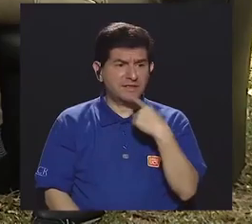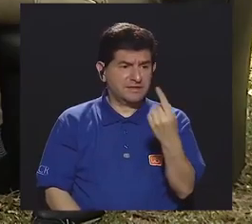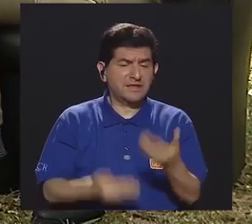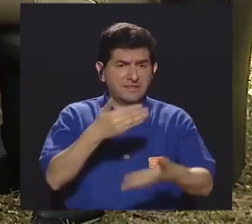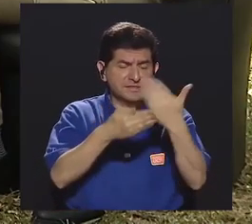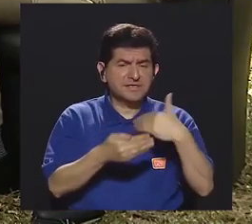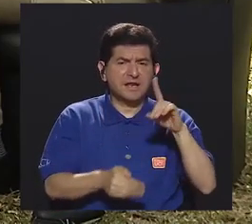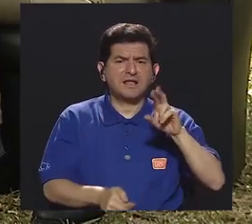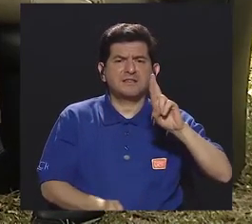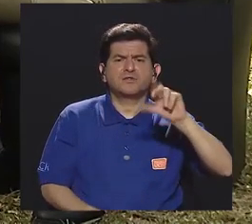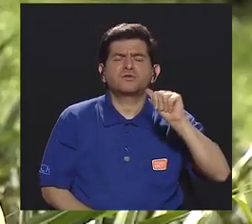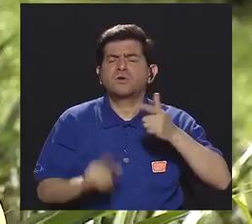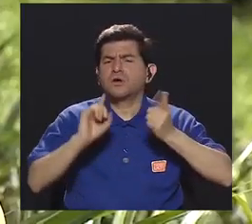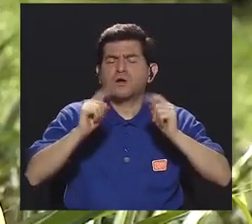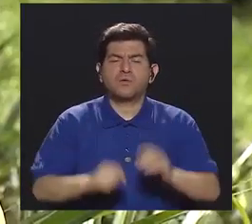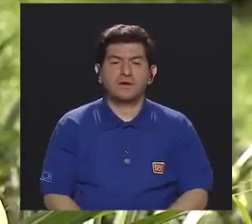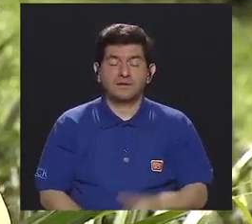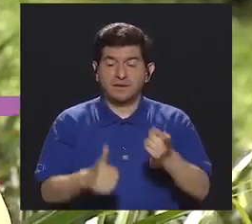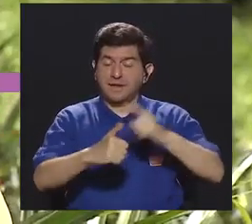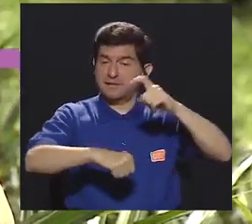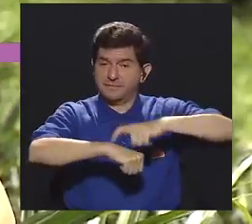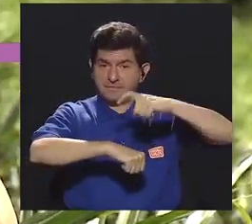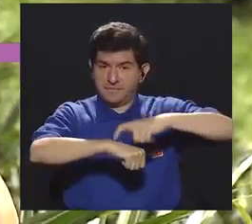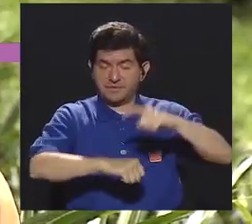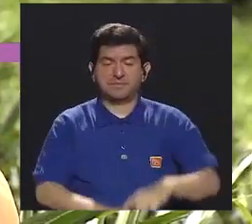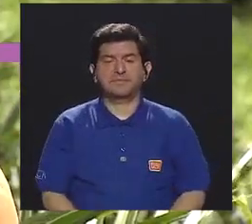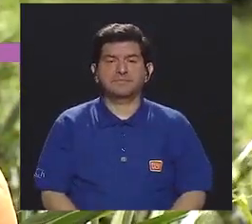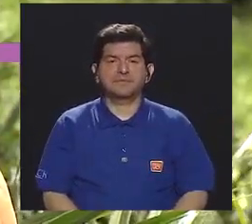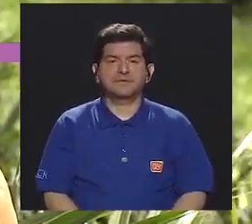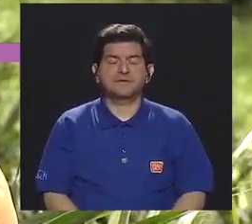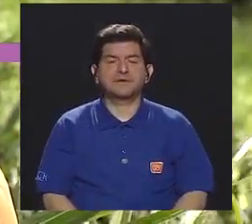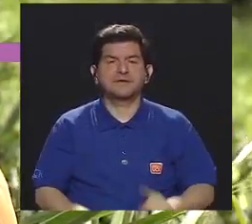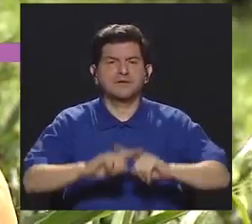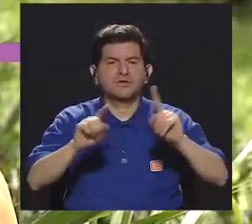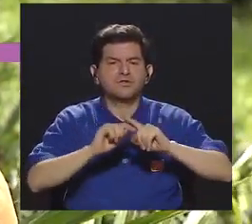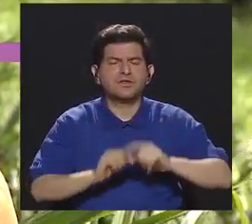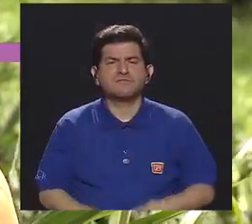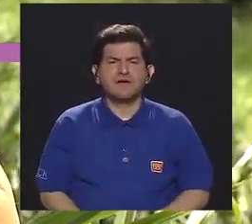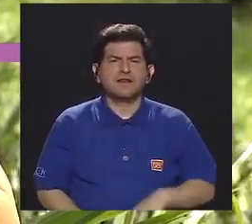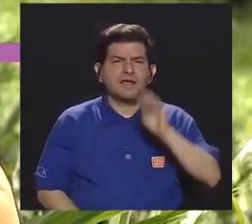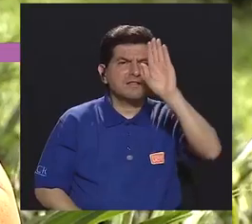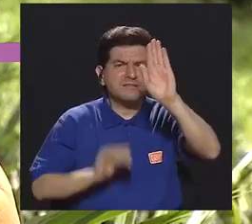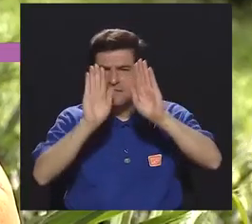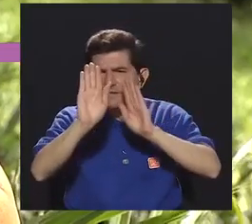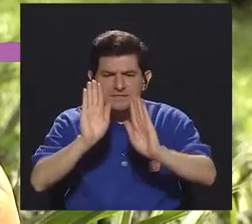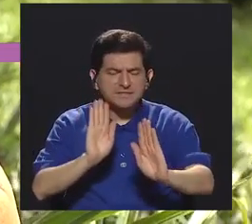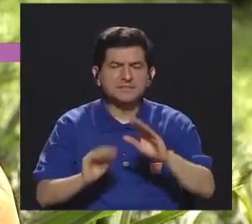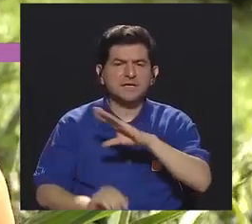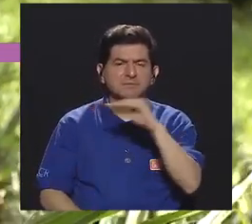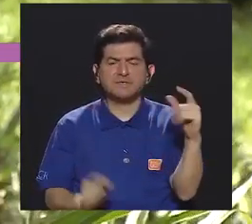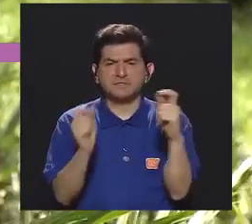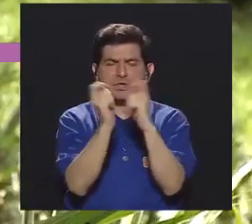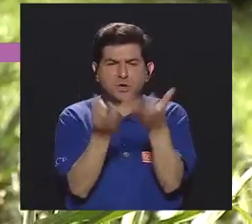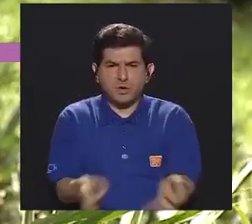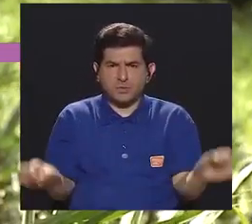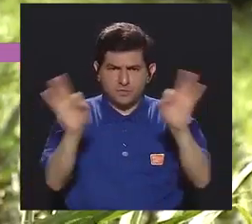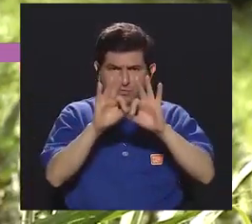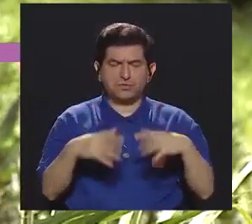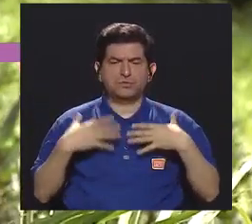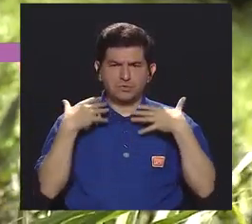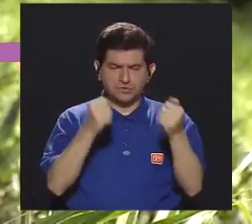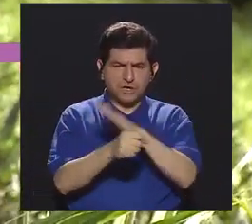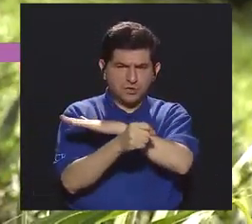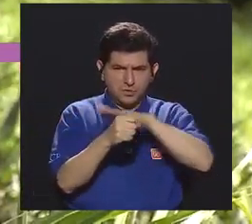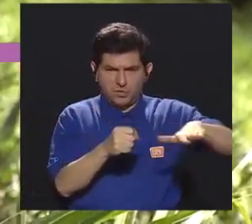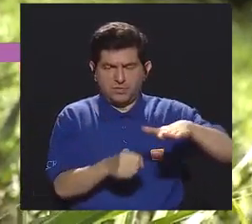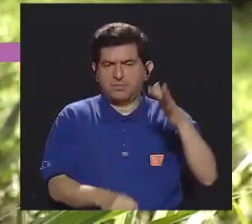la doctora mencionaba? Bueno, en principio empezamos con varios esquemas o varios puntos importantes que era justamente